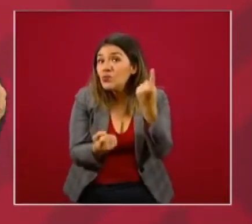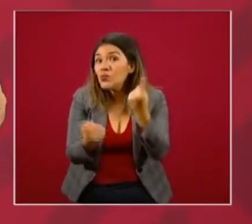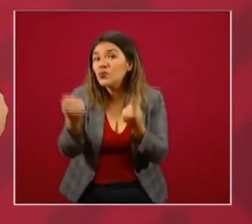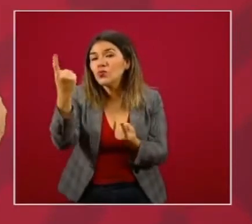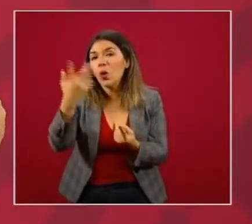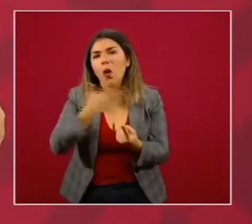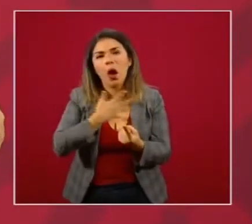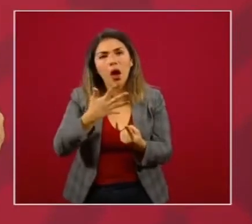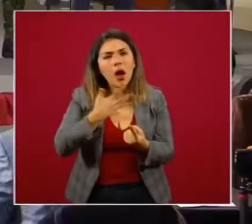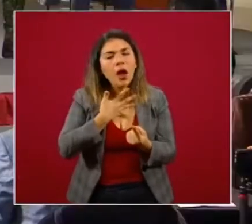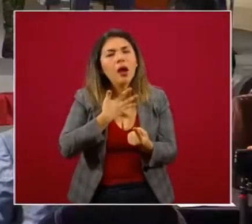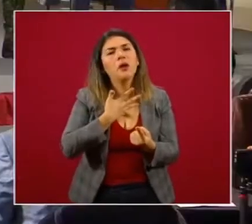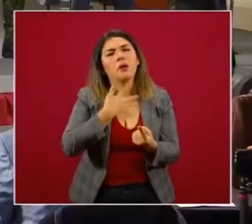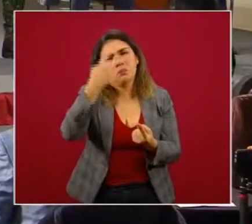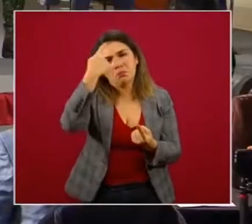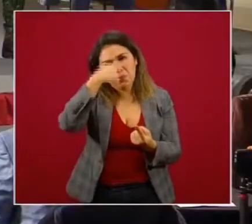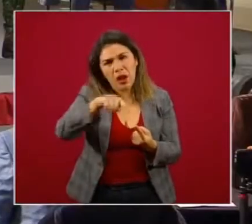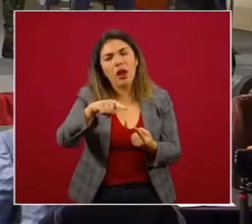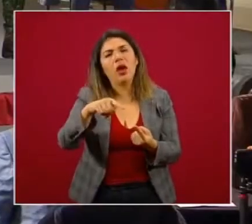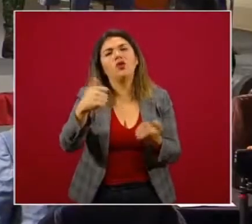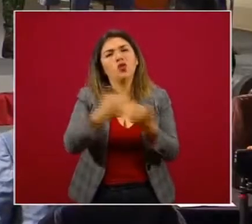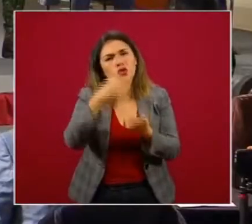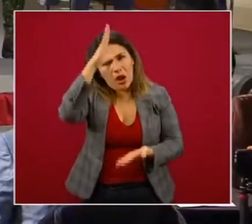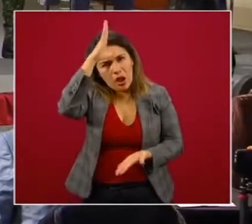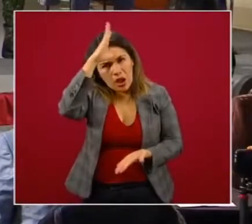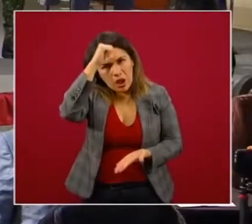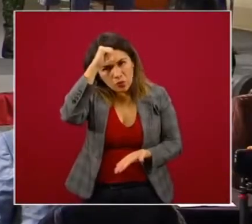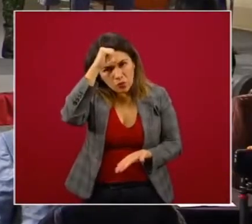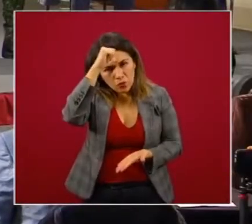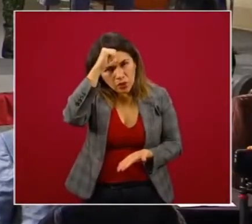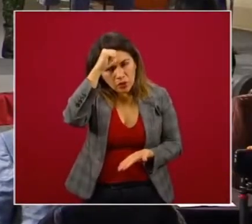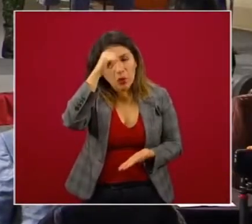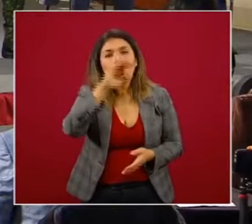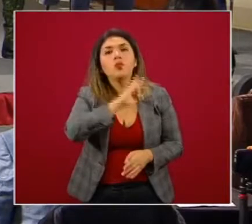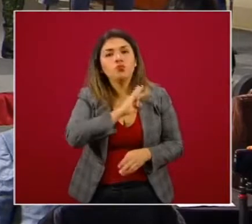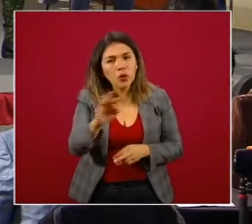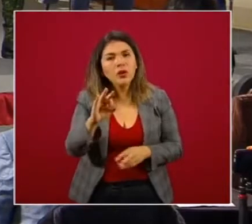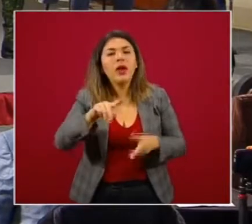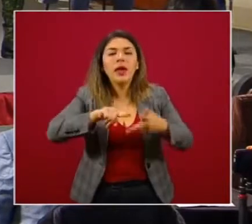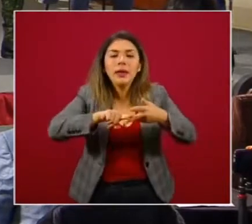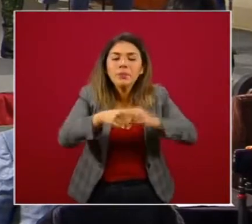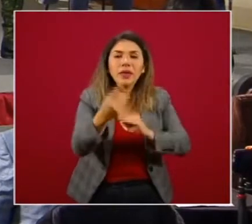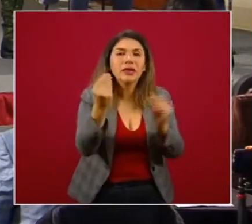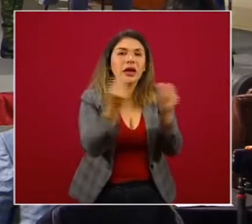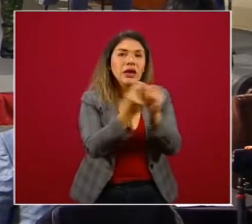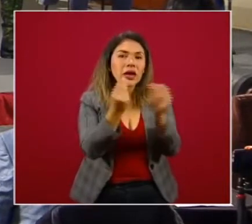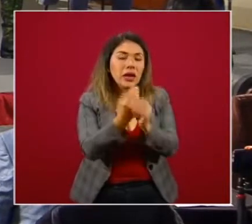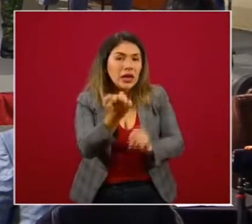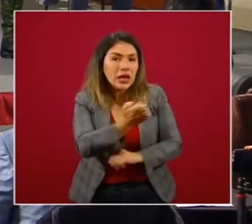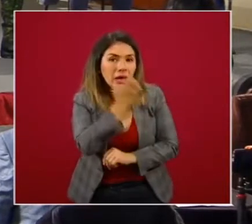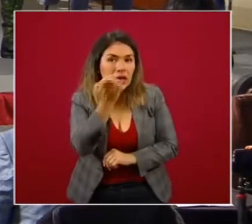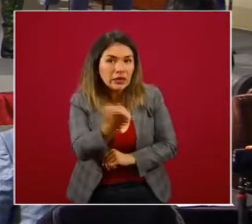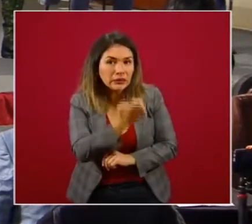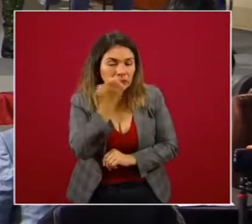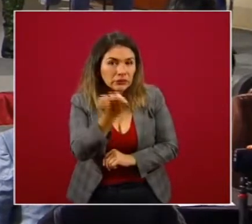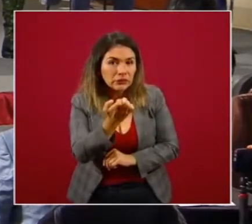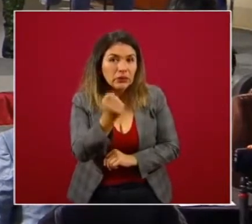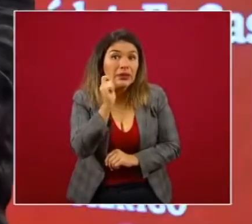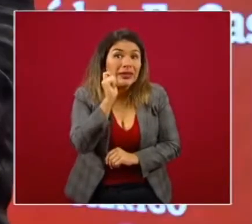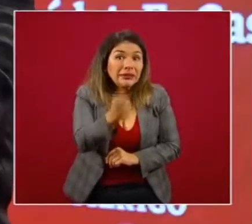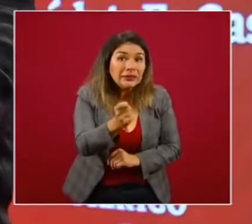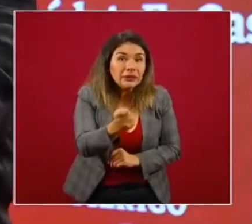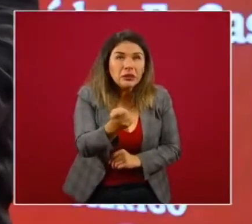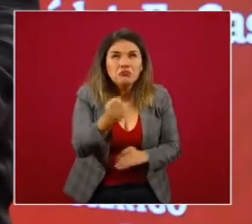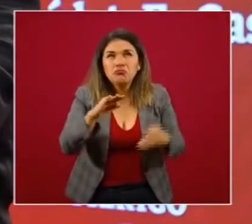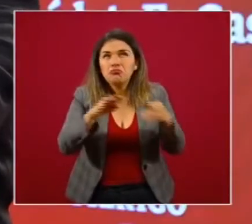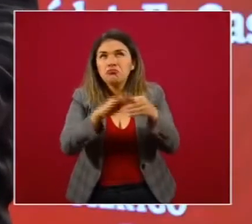donde se acuerde pueden reiniciar las clases. Estamos hablando de